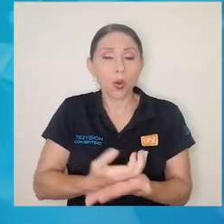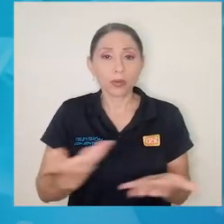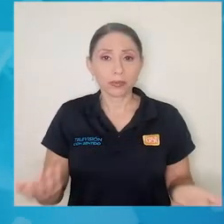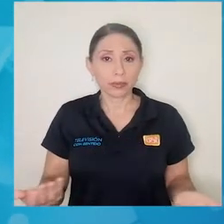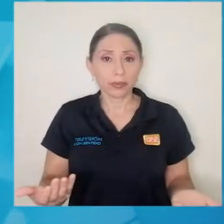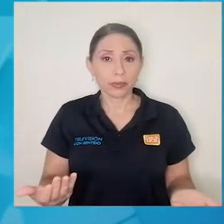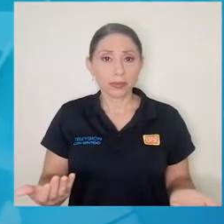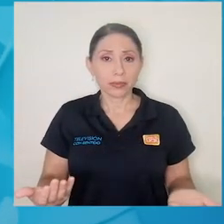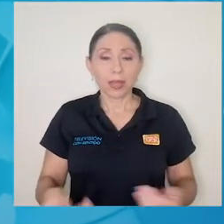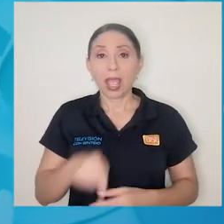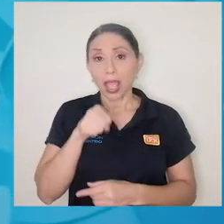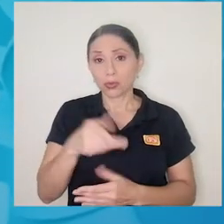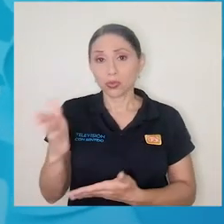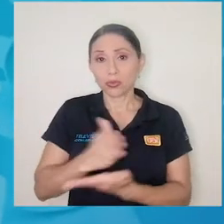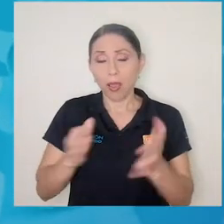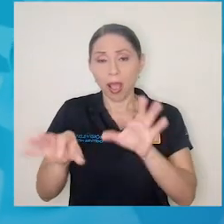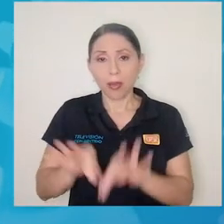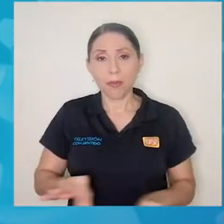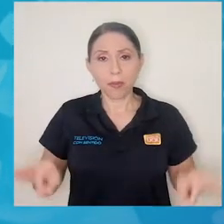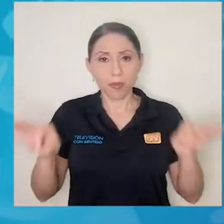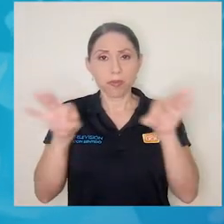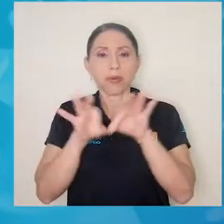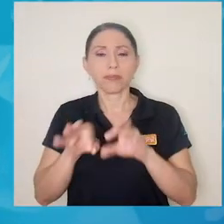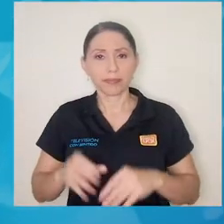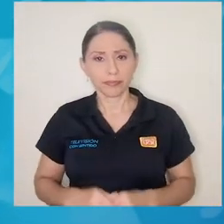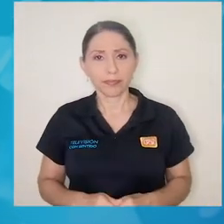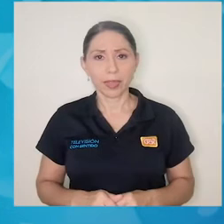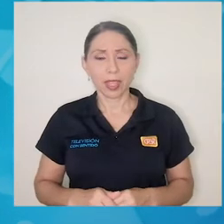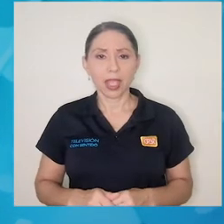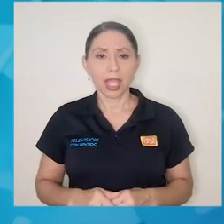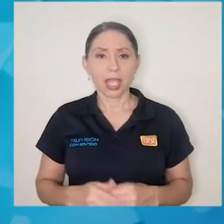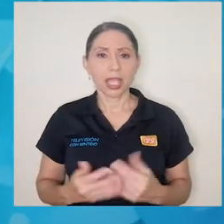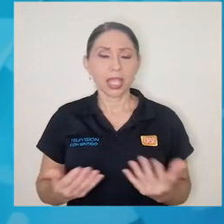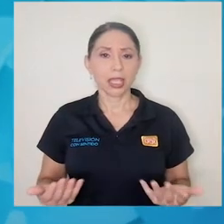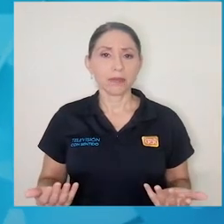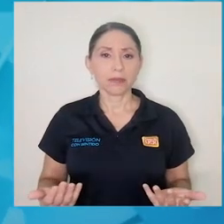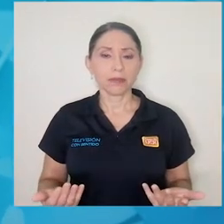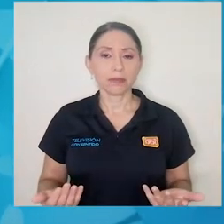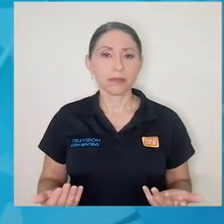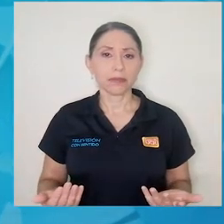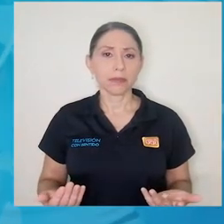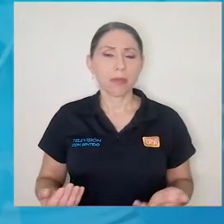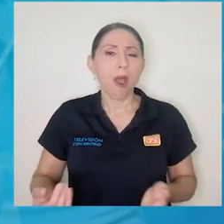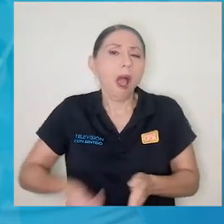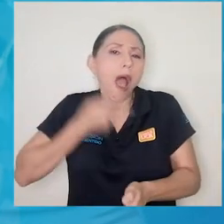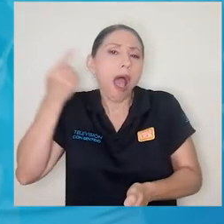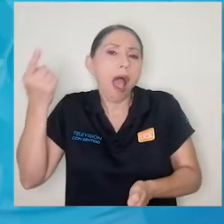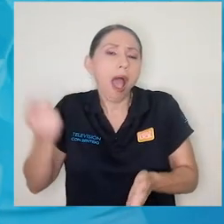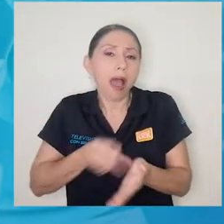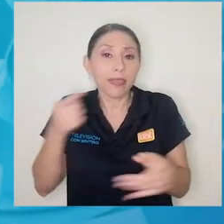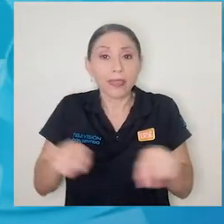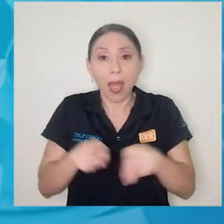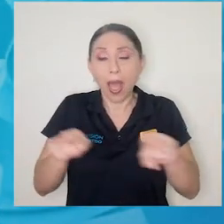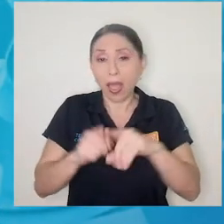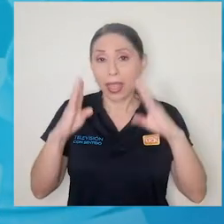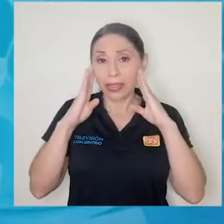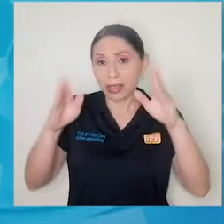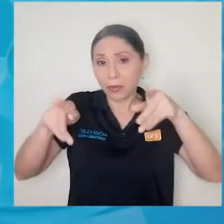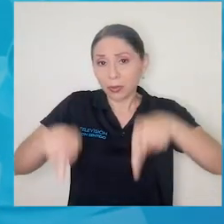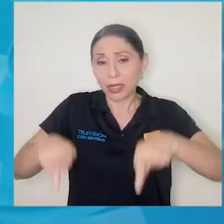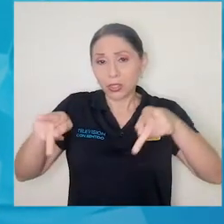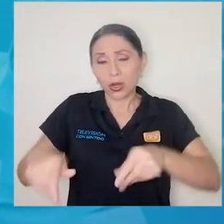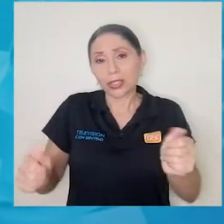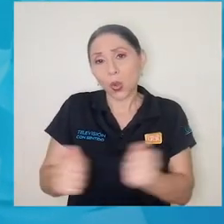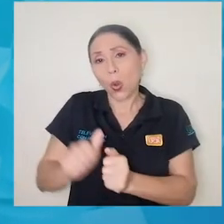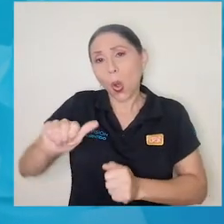es un parámetro importante y en algunos casos también atendemos personas que